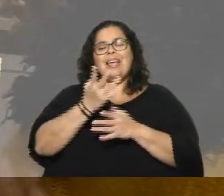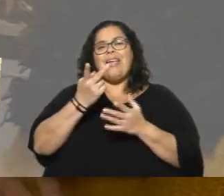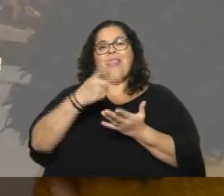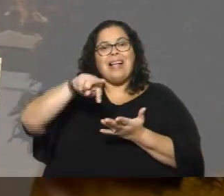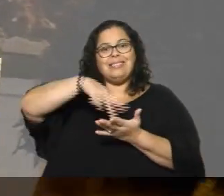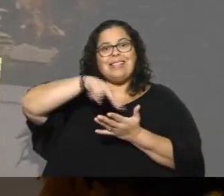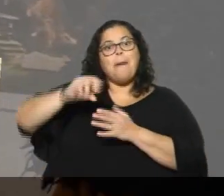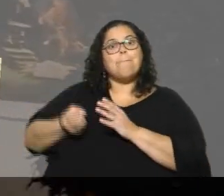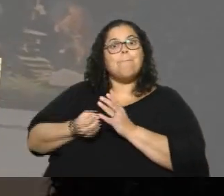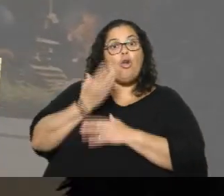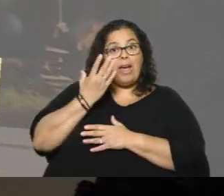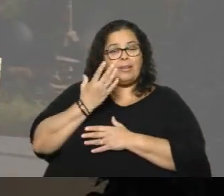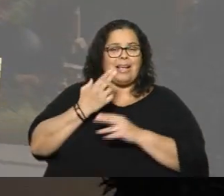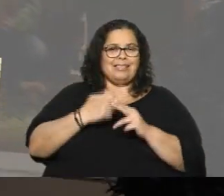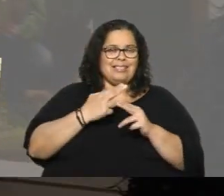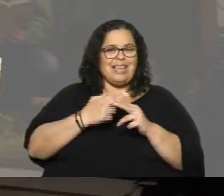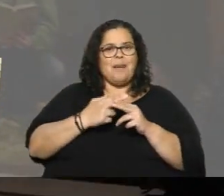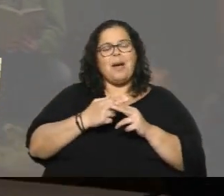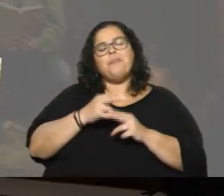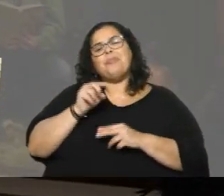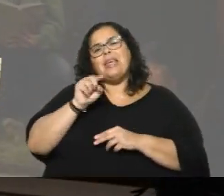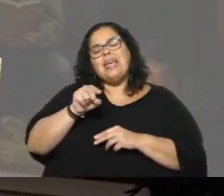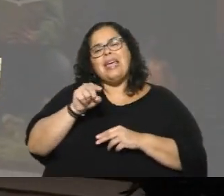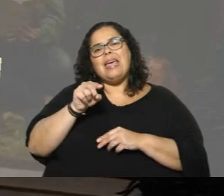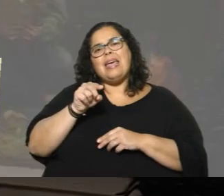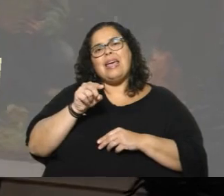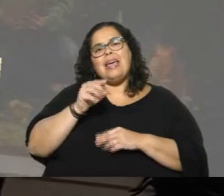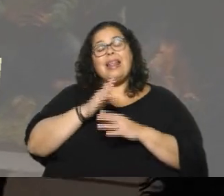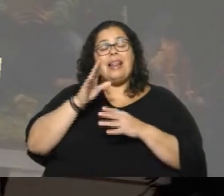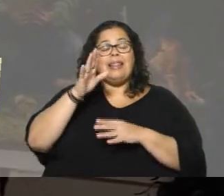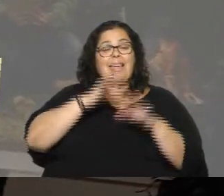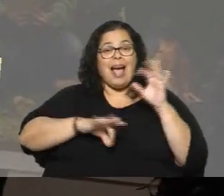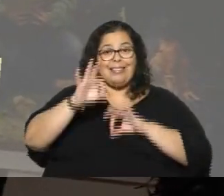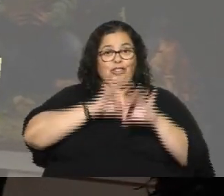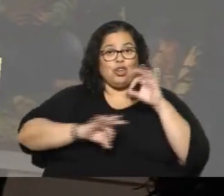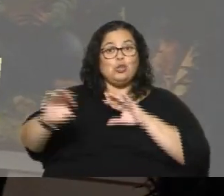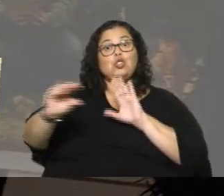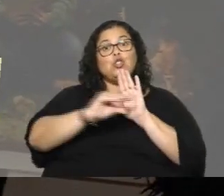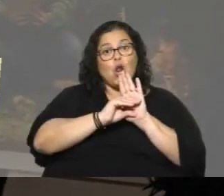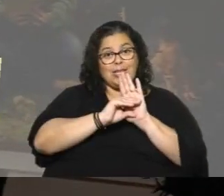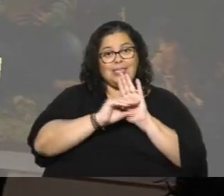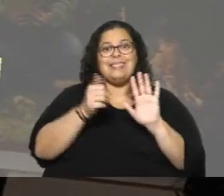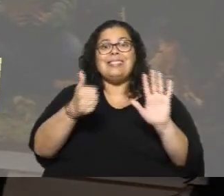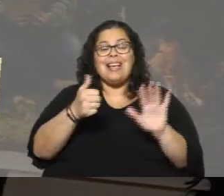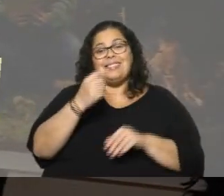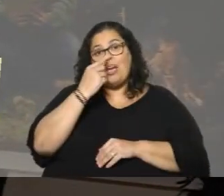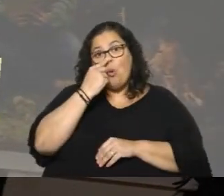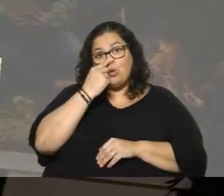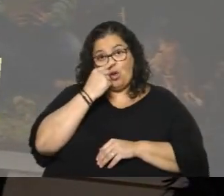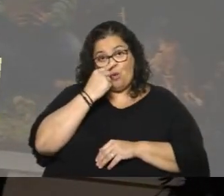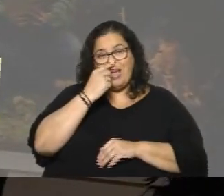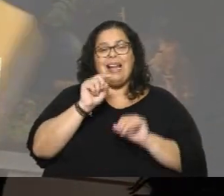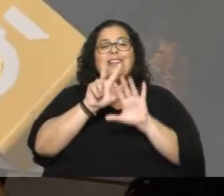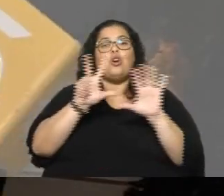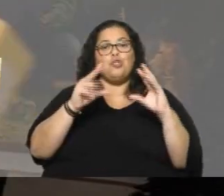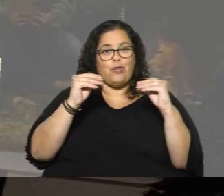por la compañía Cisne Negro, en el Teatro Solís, que es el espectáculo que se llama Enigma, y es el 6 de junio a las 8 de la noche, si no me equivoco.